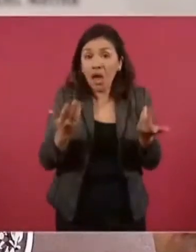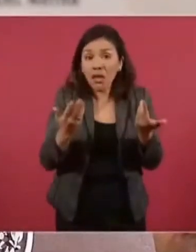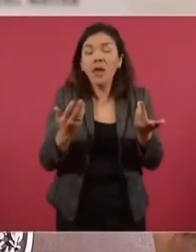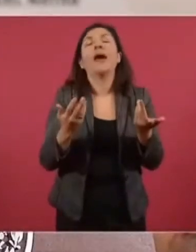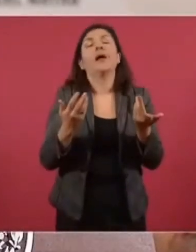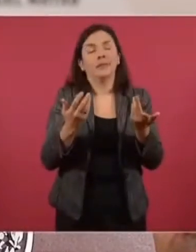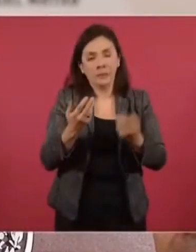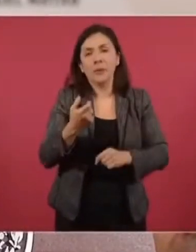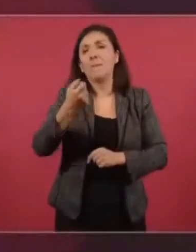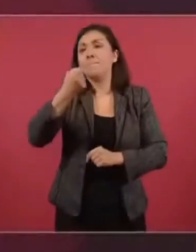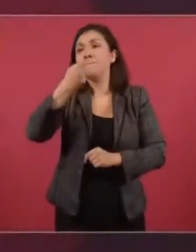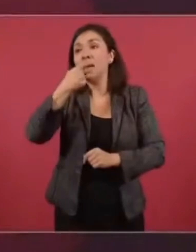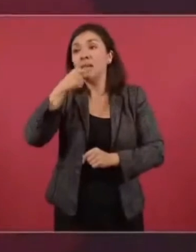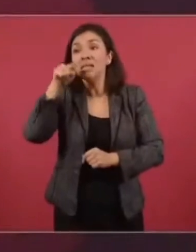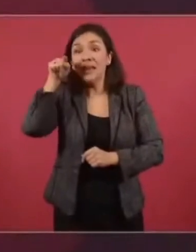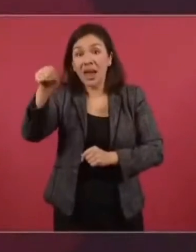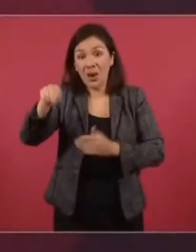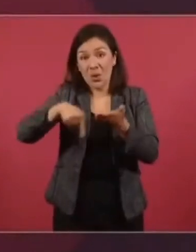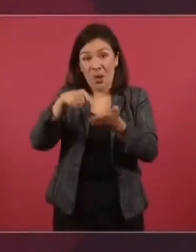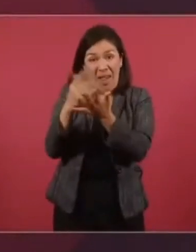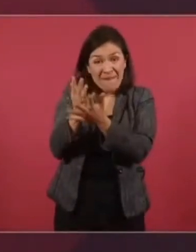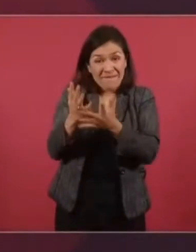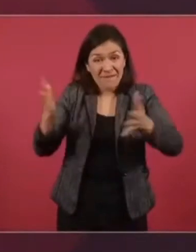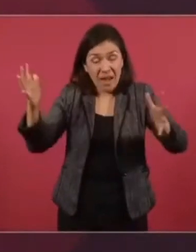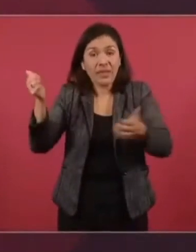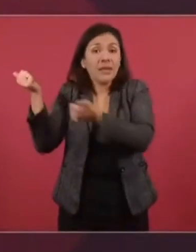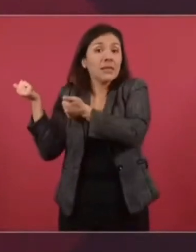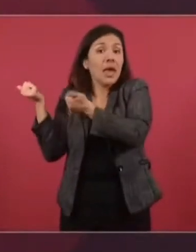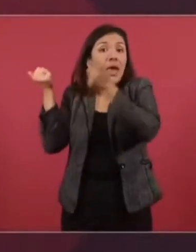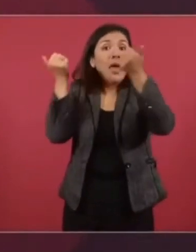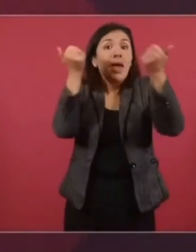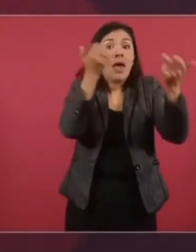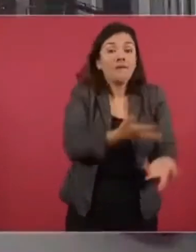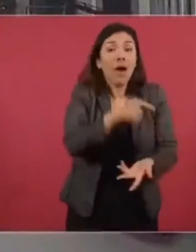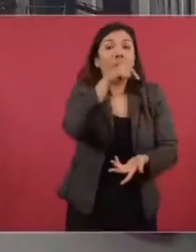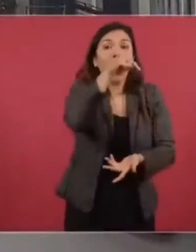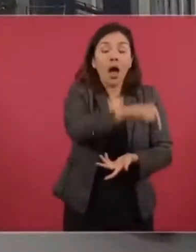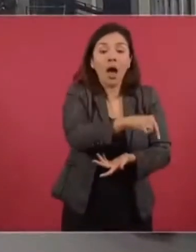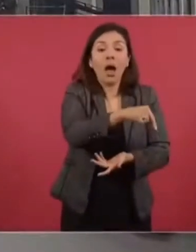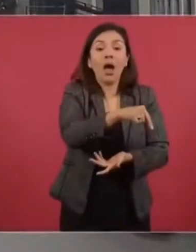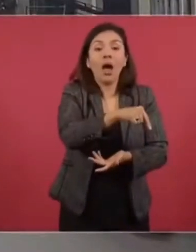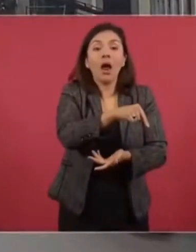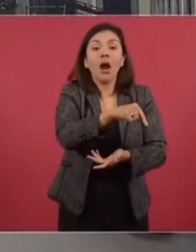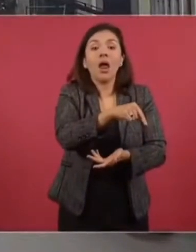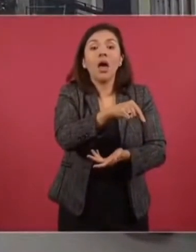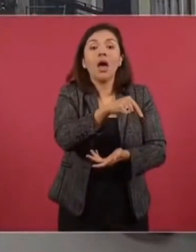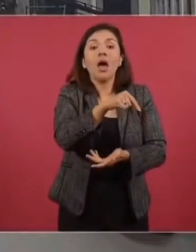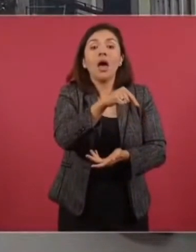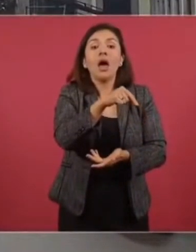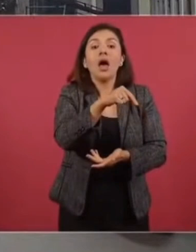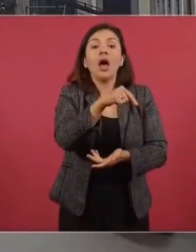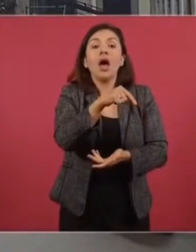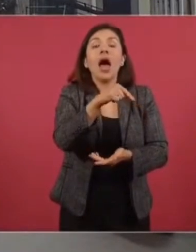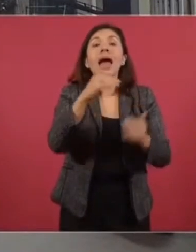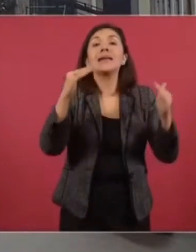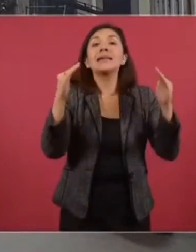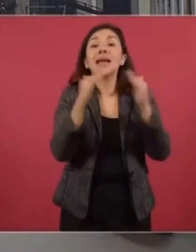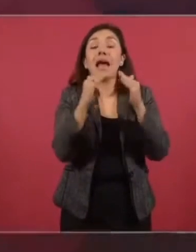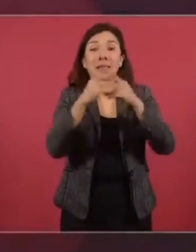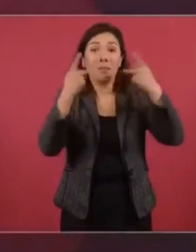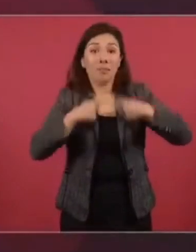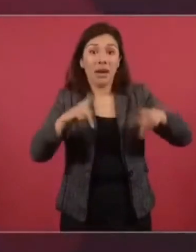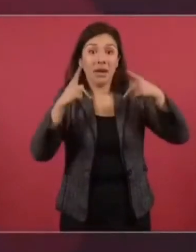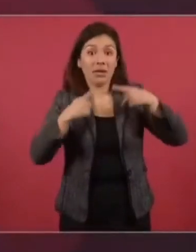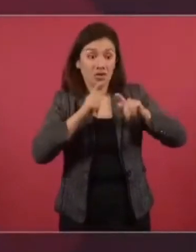sale el medicamento de la farmacia. ¿Y llegará en ese caso al domicilio del paciente? Llegará en ese caso al domicilio del